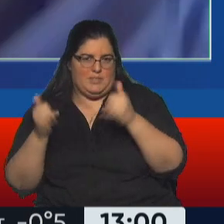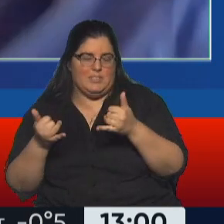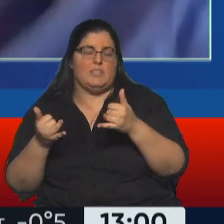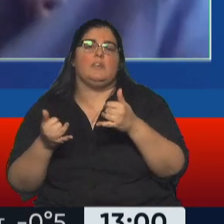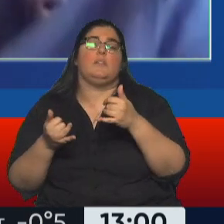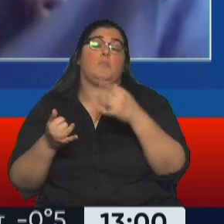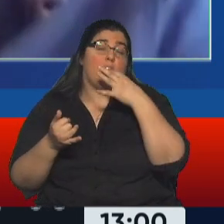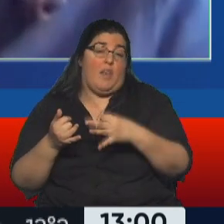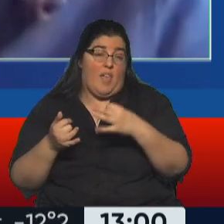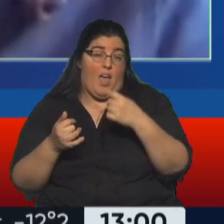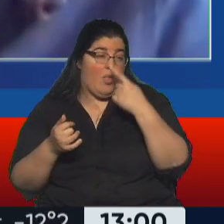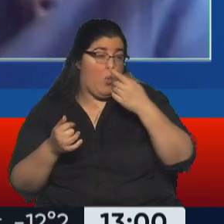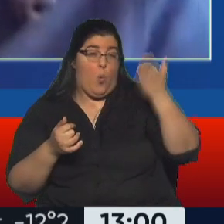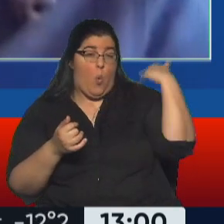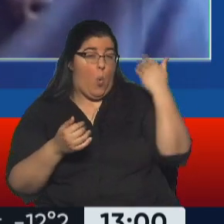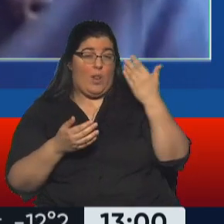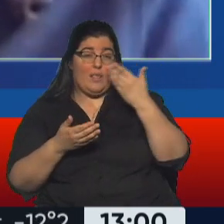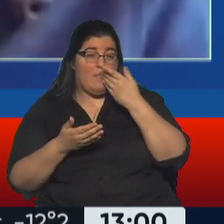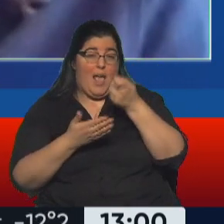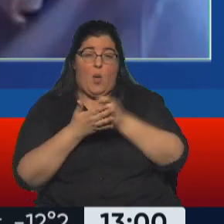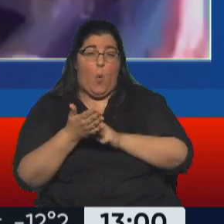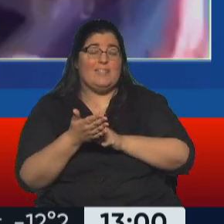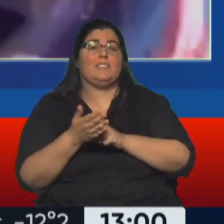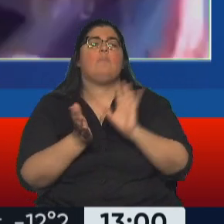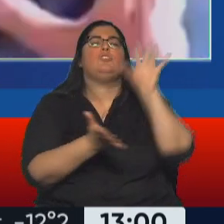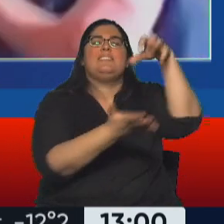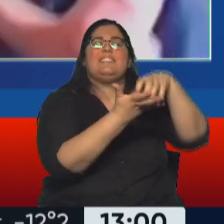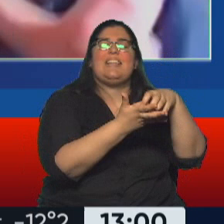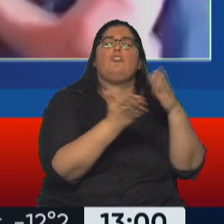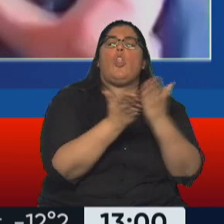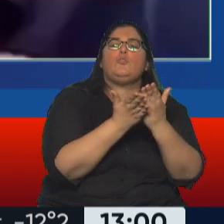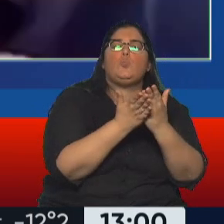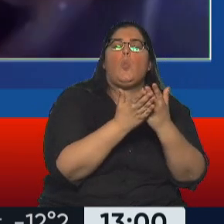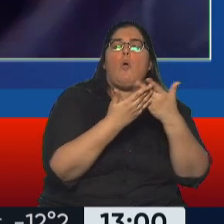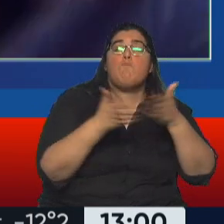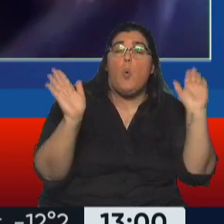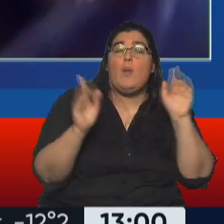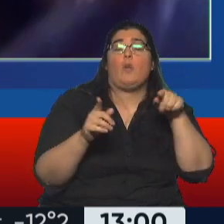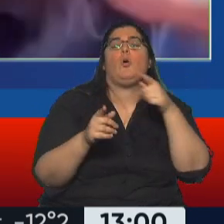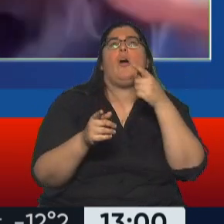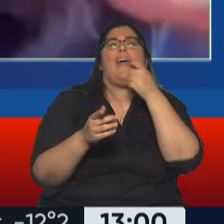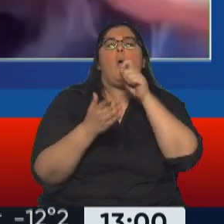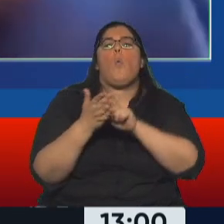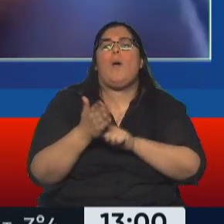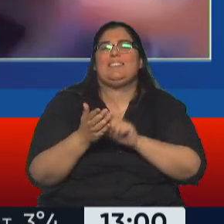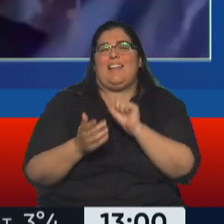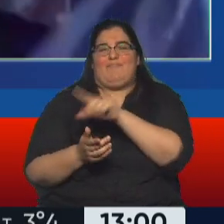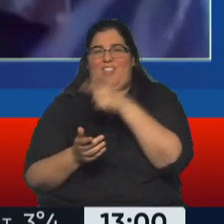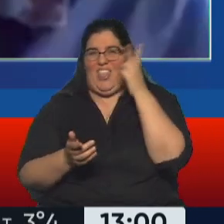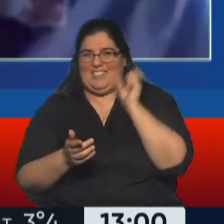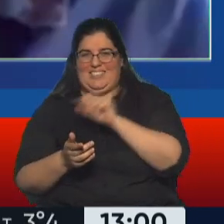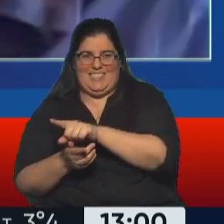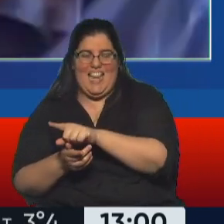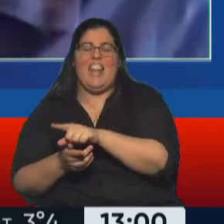que la última encuesta del Centro de Estudios Públicos, que es una de las únicas encuestas nacionales, digamos, probabilísticas en todas sus etapas que